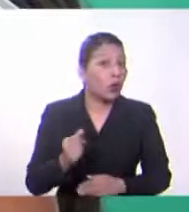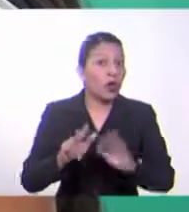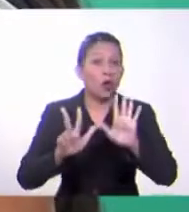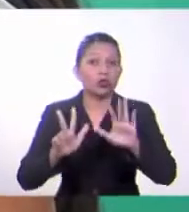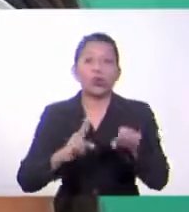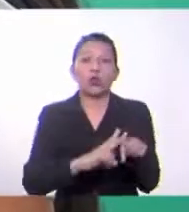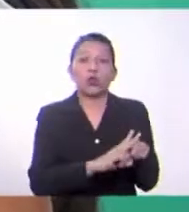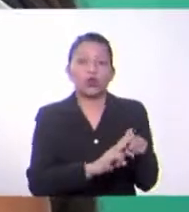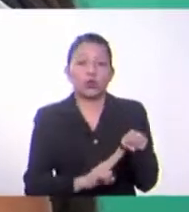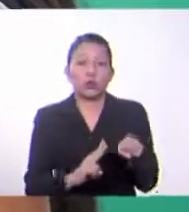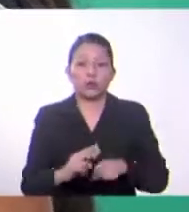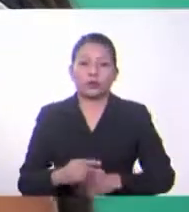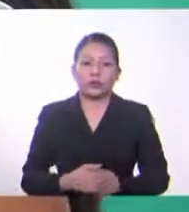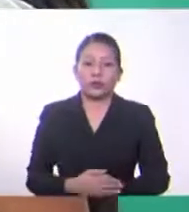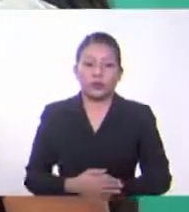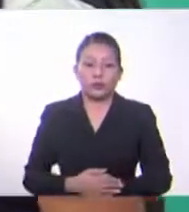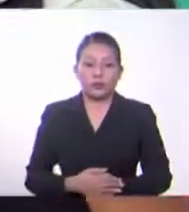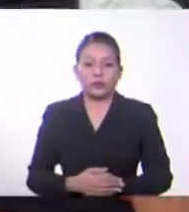Ah, no, 8.